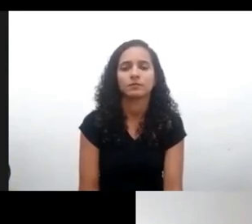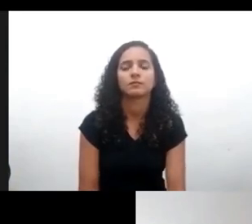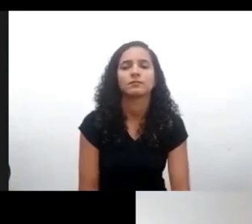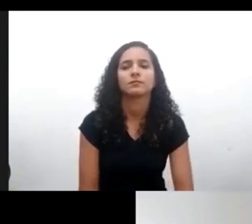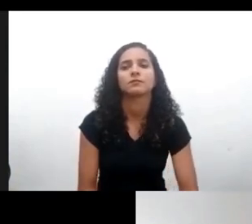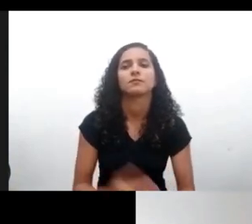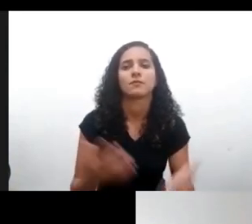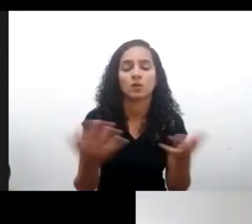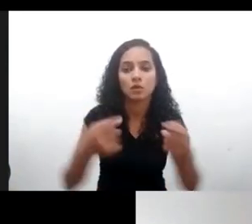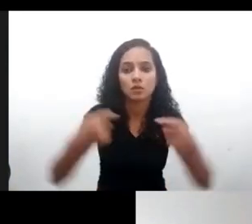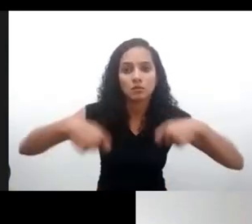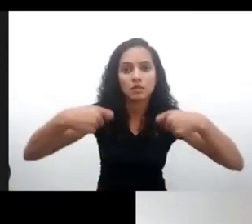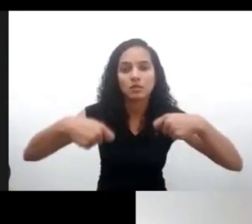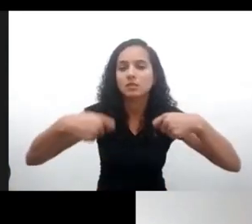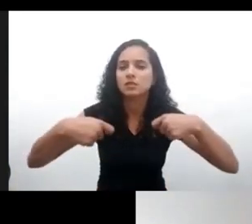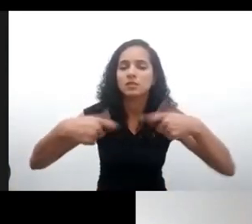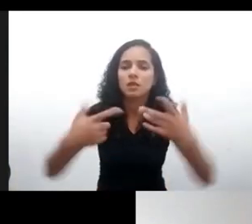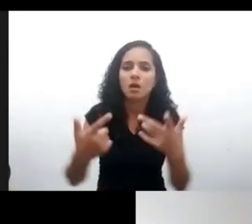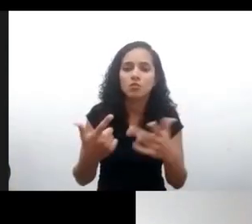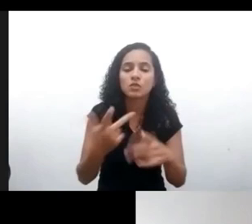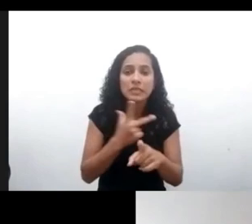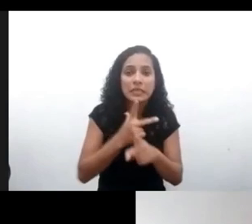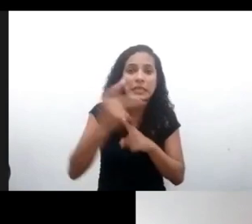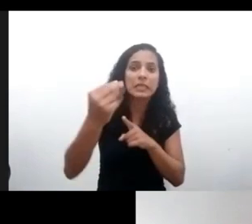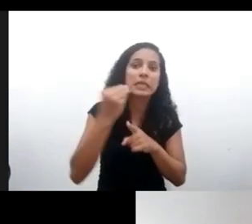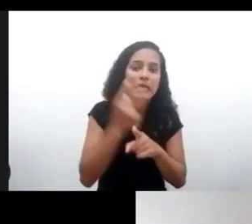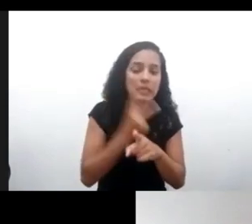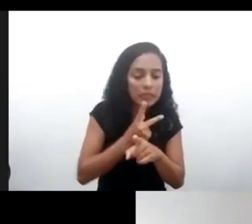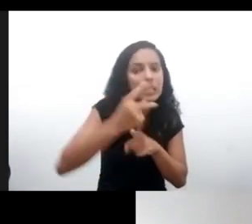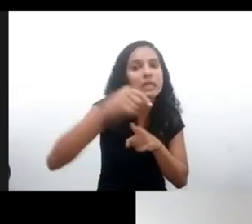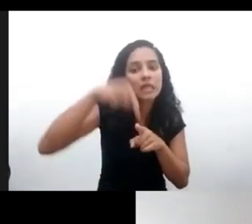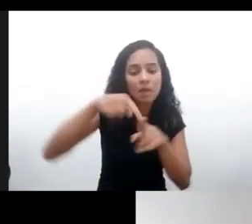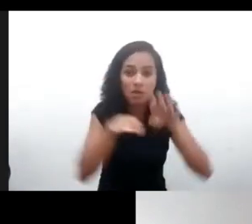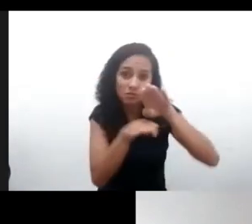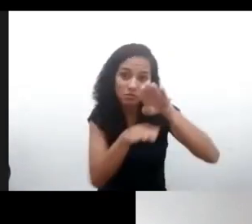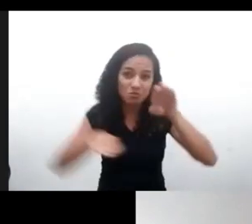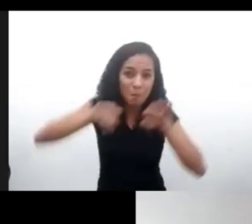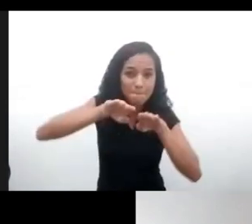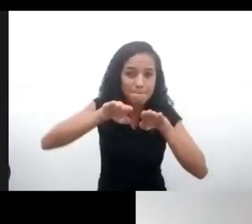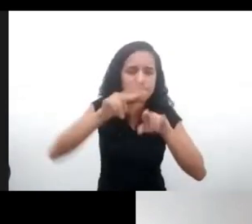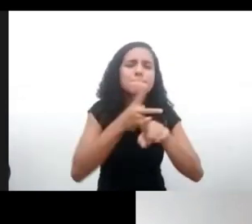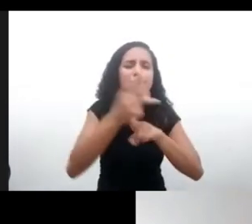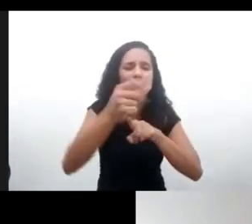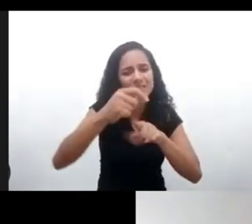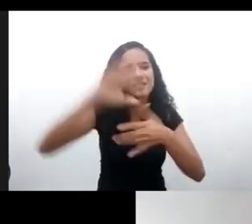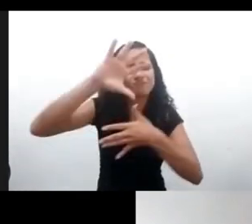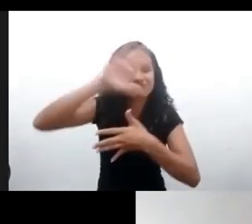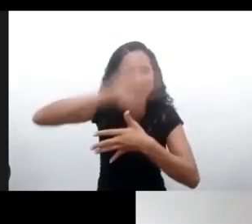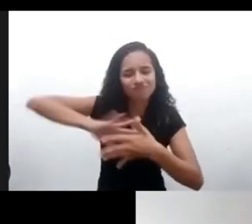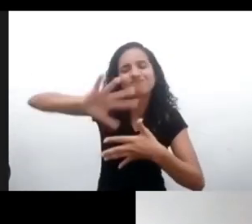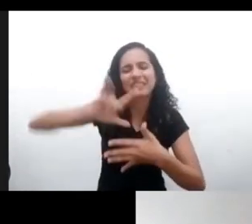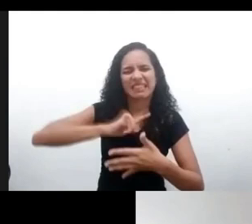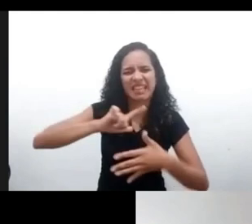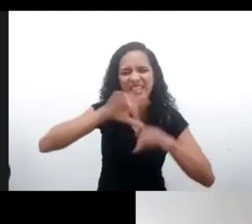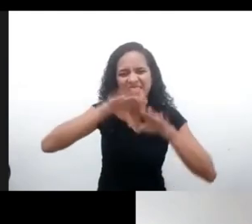Lionel. Para enfrentarnos a estas dificultades en el mundo digital, tenemos que superar desigualdades muy presentes en